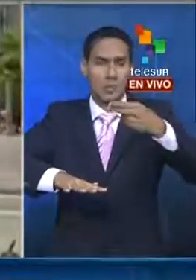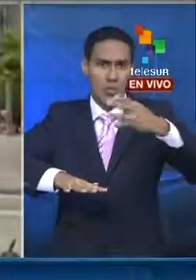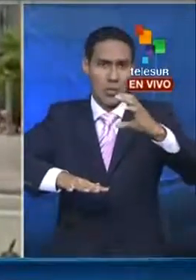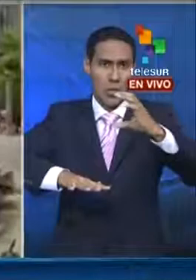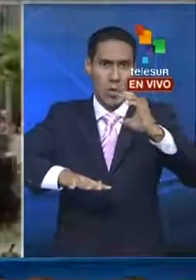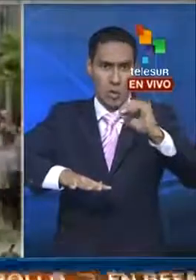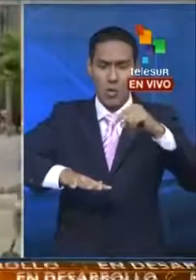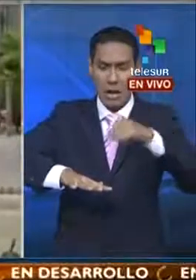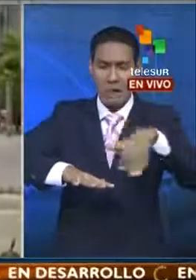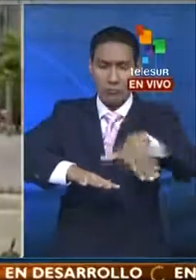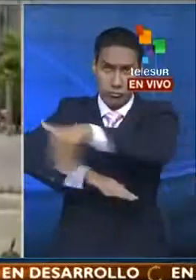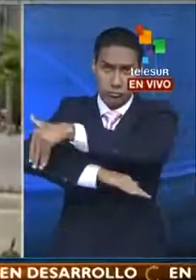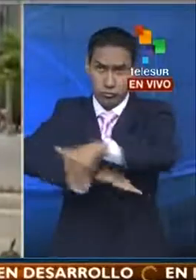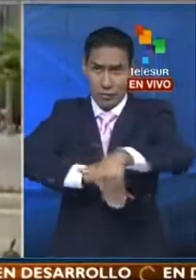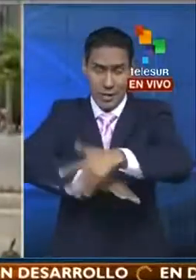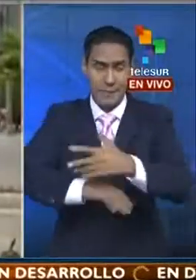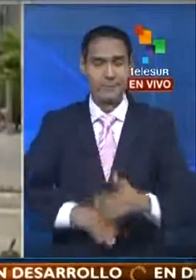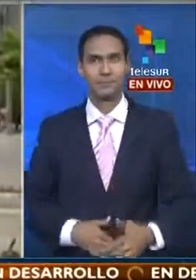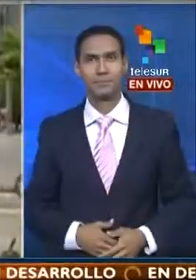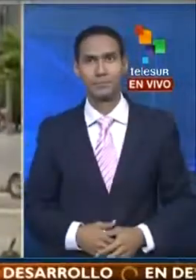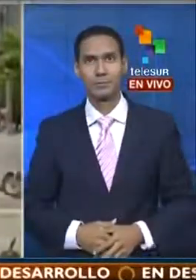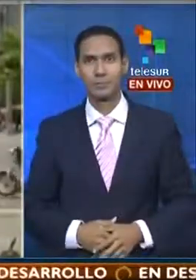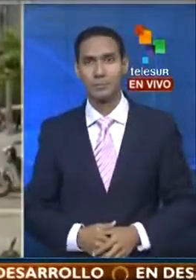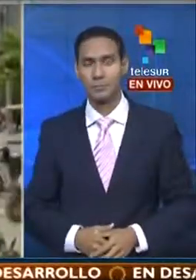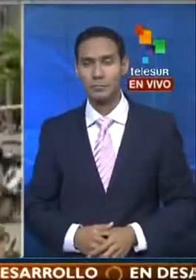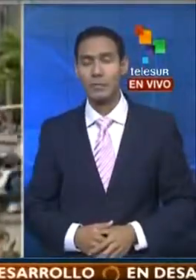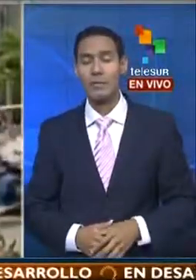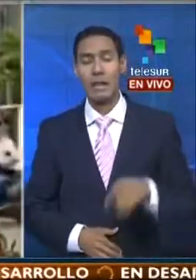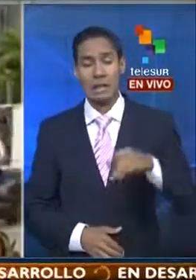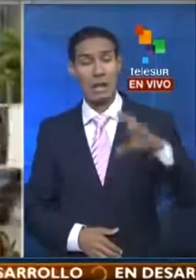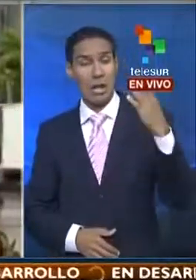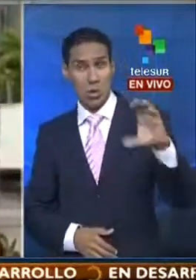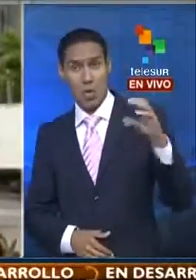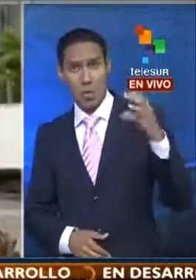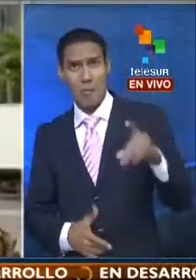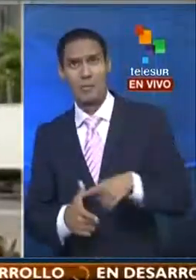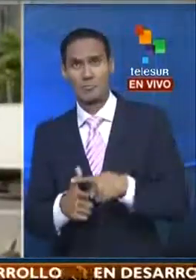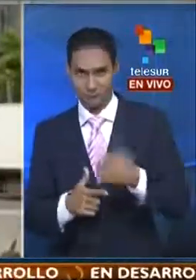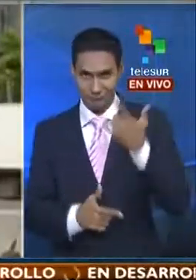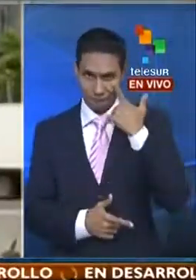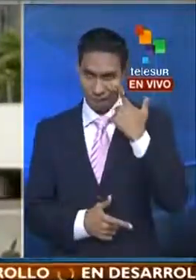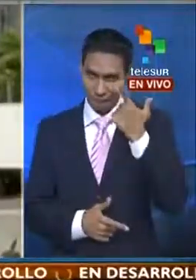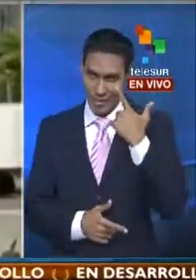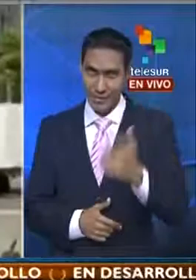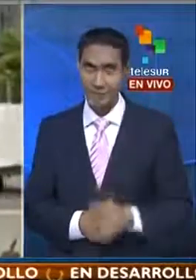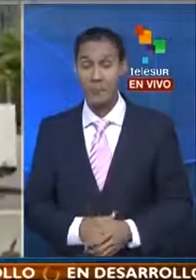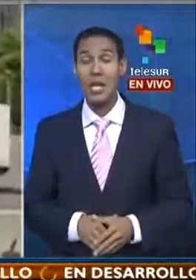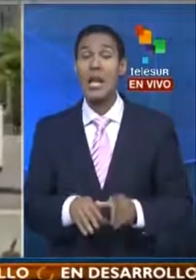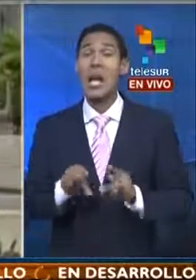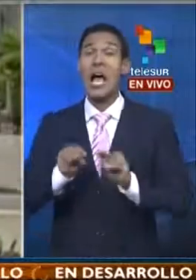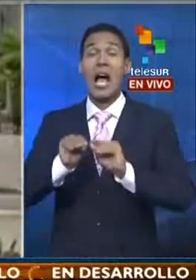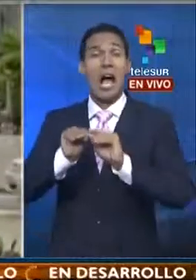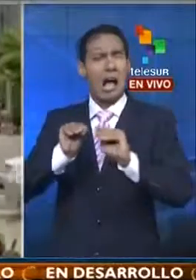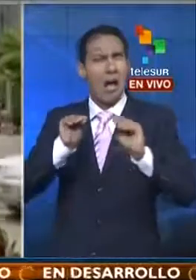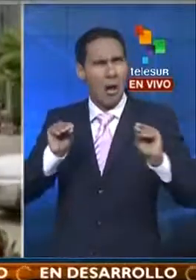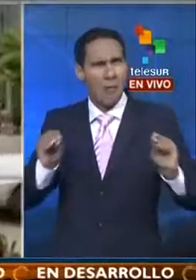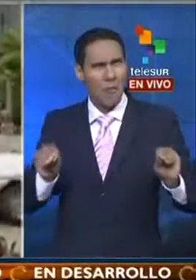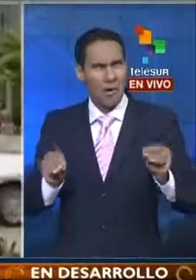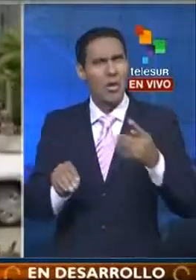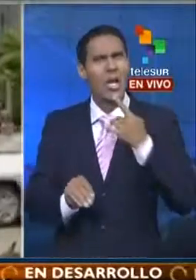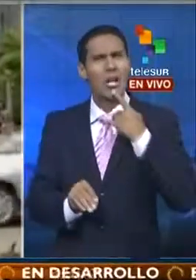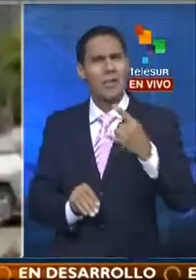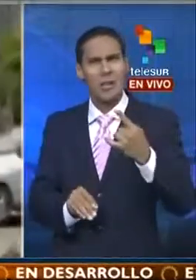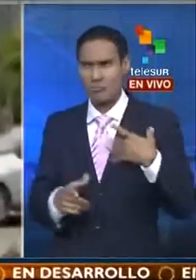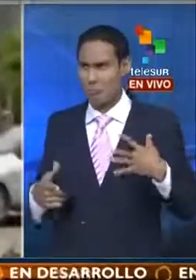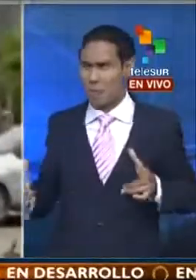del departamento del Chocó, en el Pacífico colombiano. Mire, después de ese anuncio hecho verbalmente en